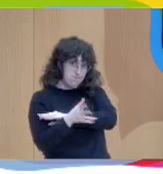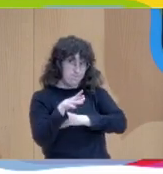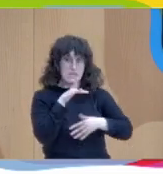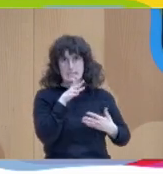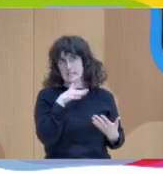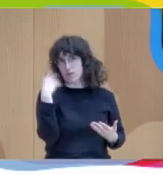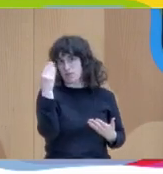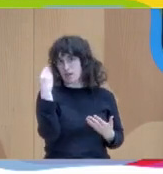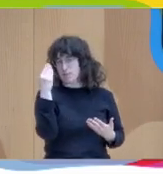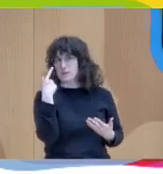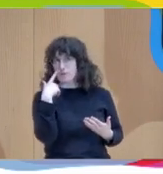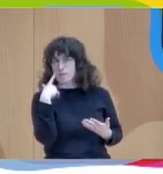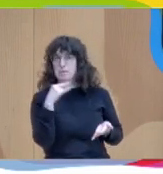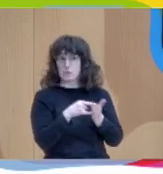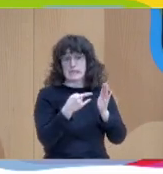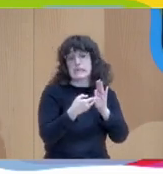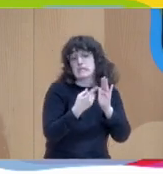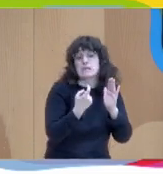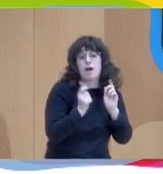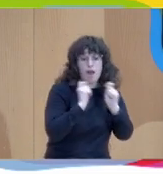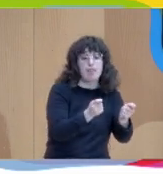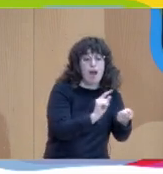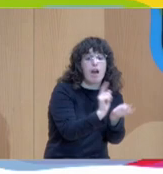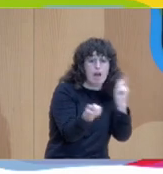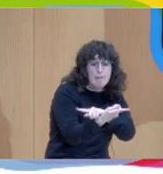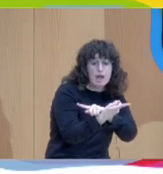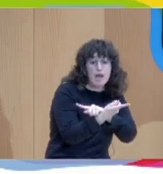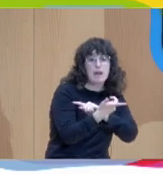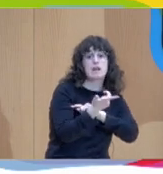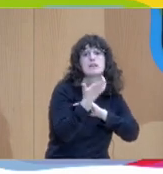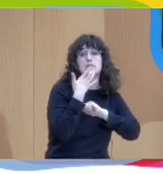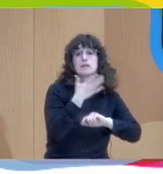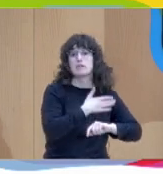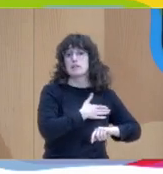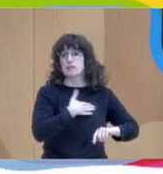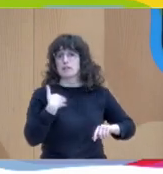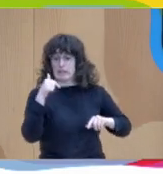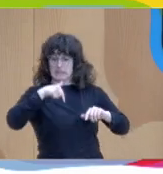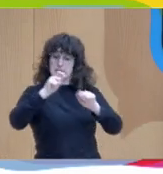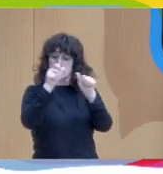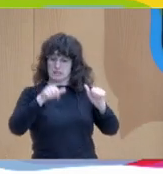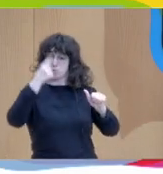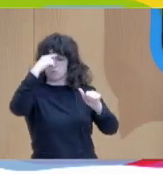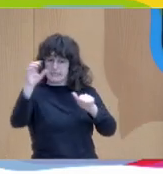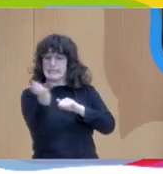cómo transformar el sistema para de alguna manera conservar la eficacia que este modelo nos aporta